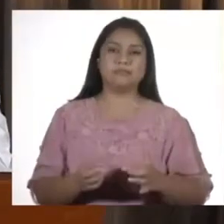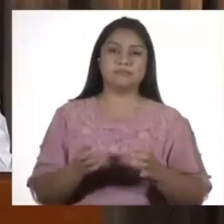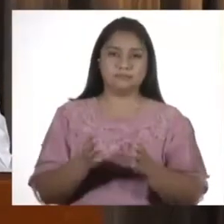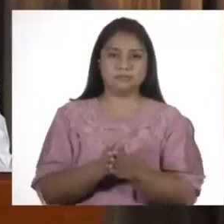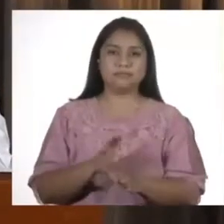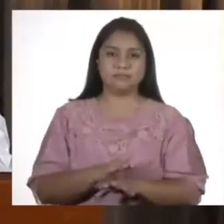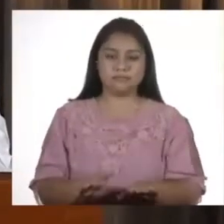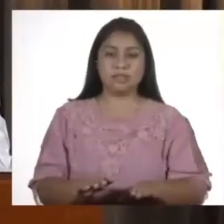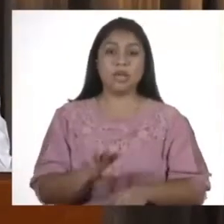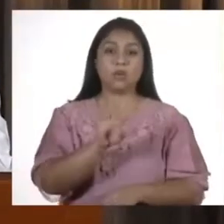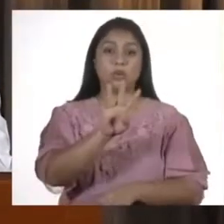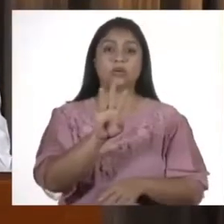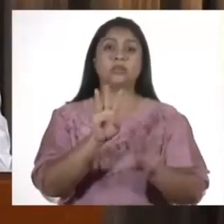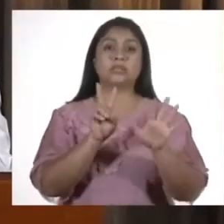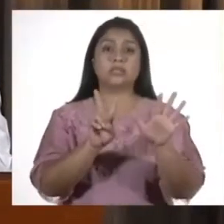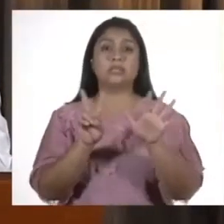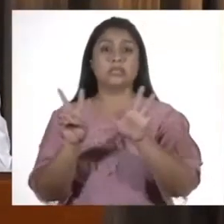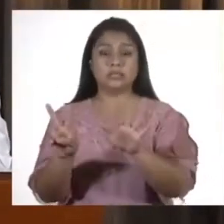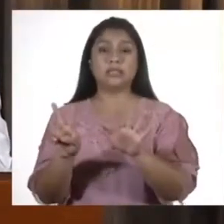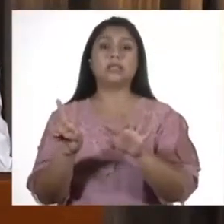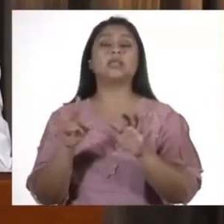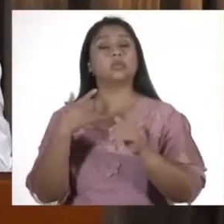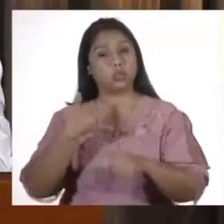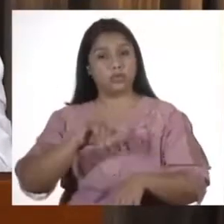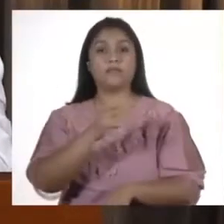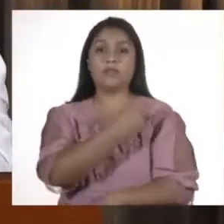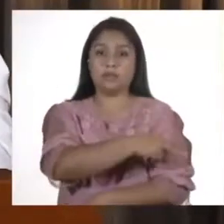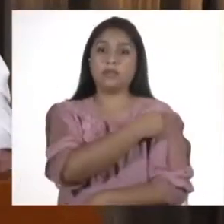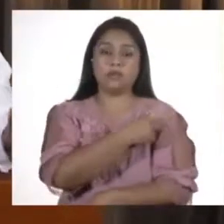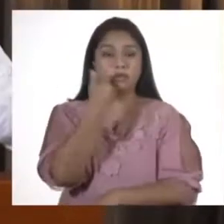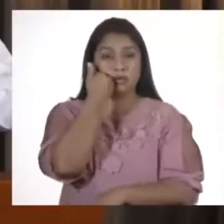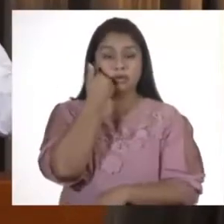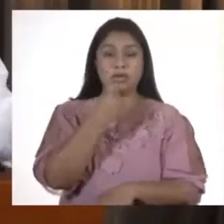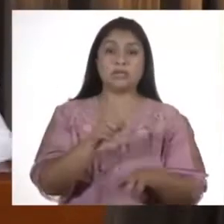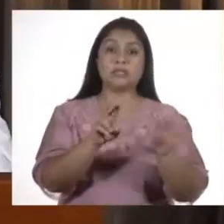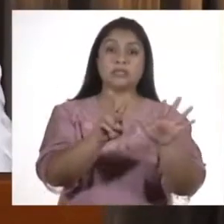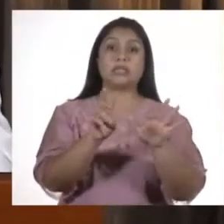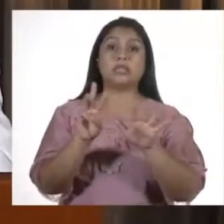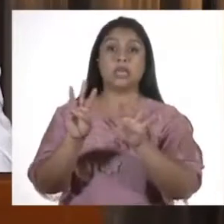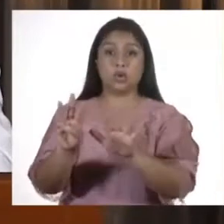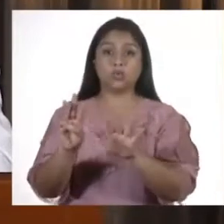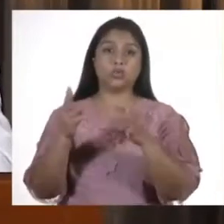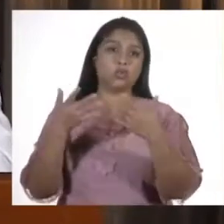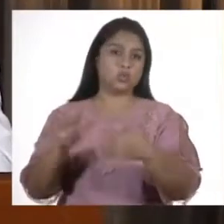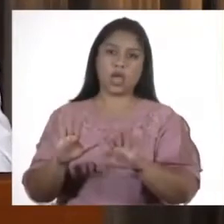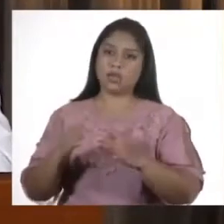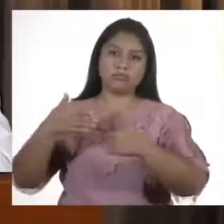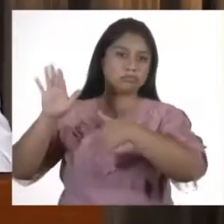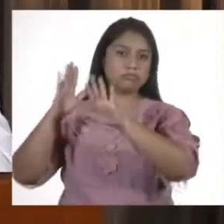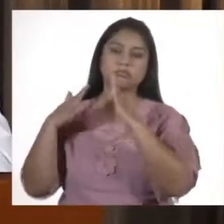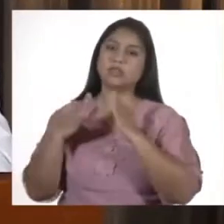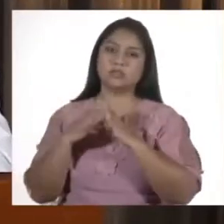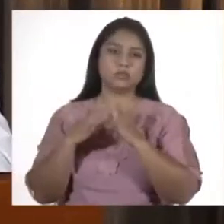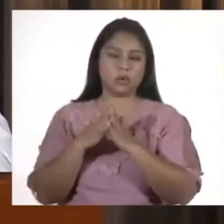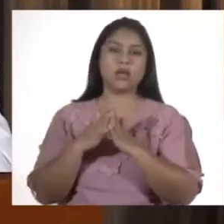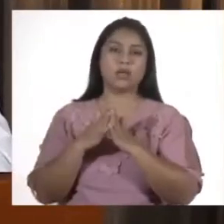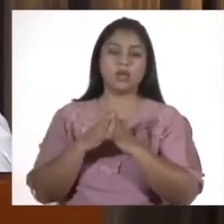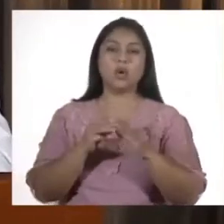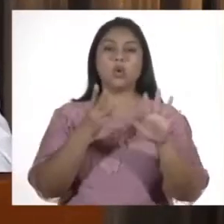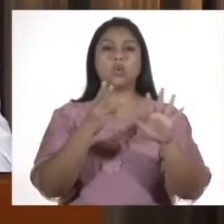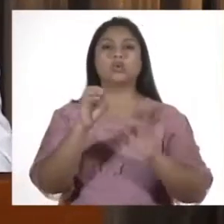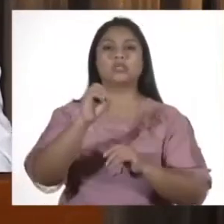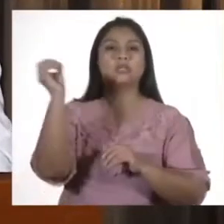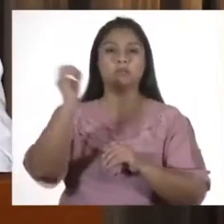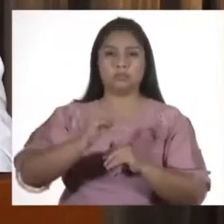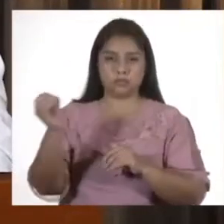Tenemos 477 casos activos. 78 están cerrados ya, de los cuales corresponden un